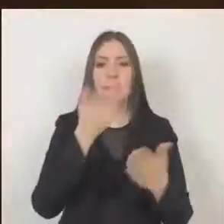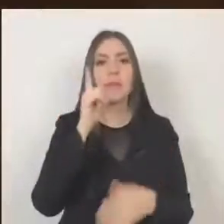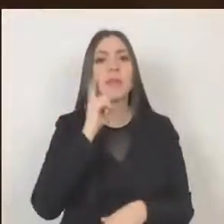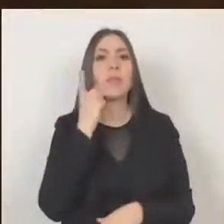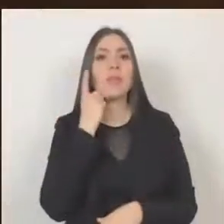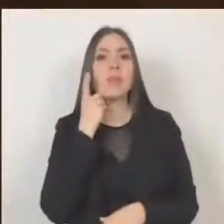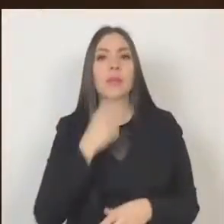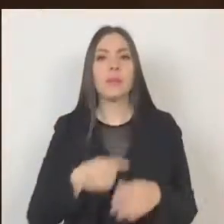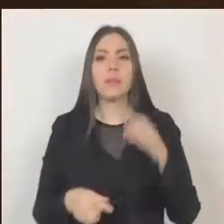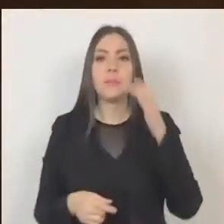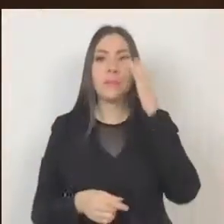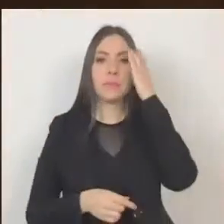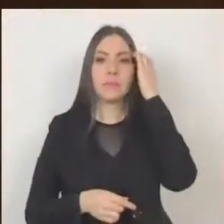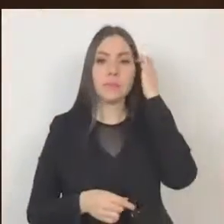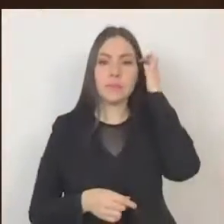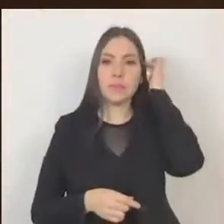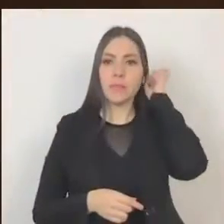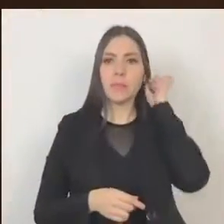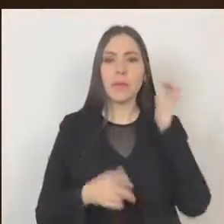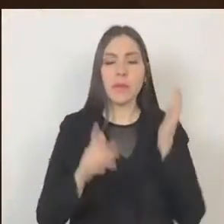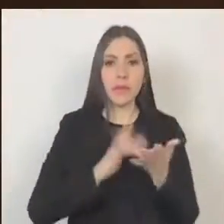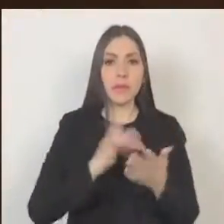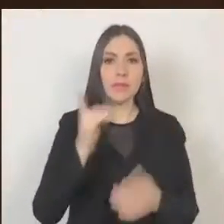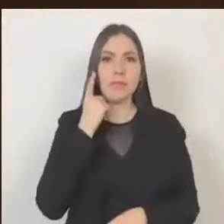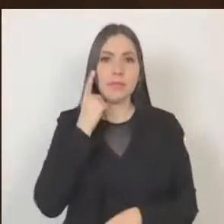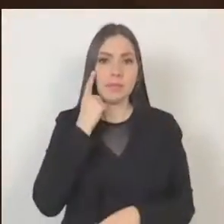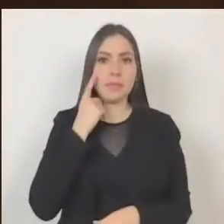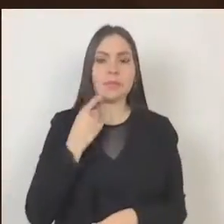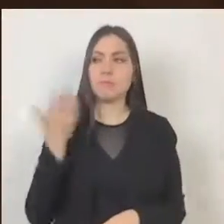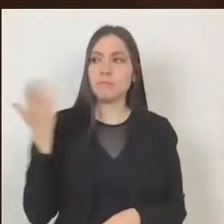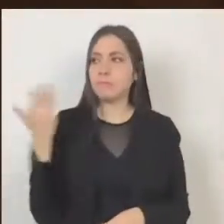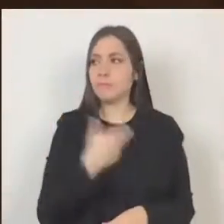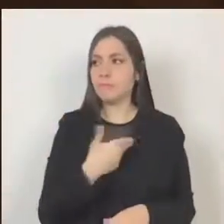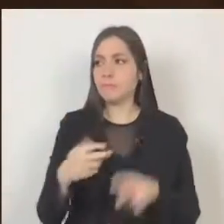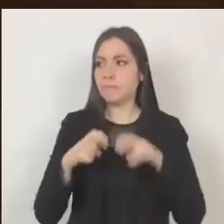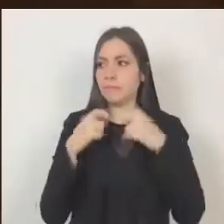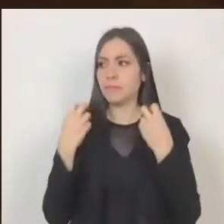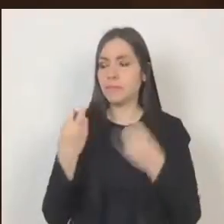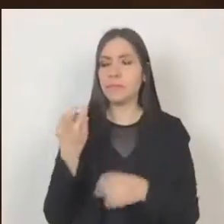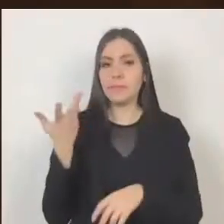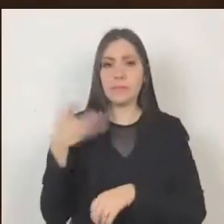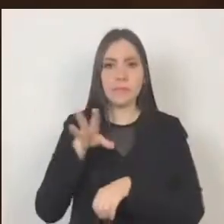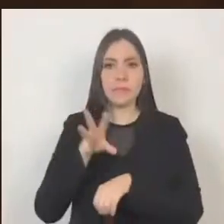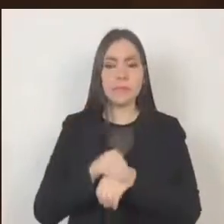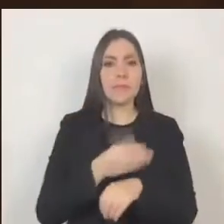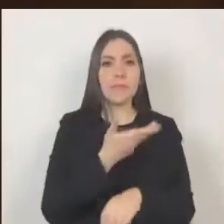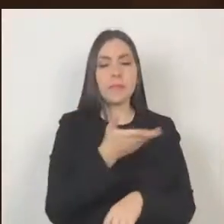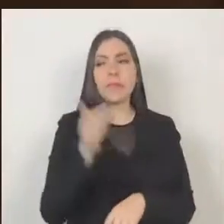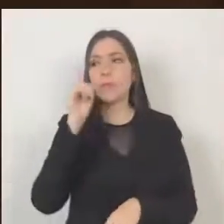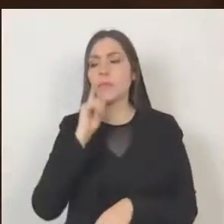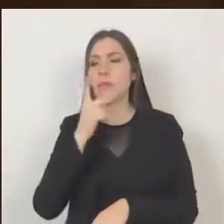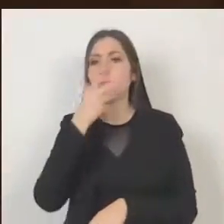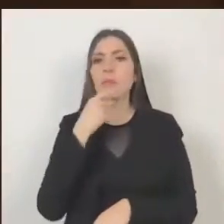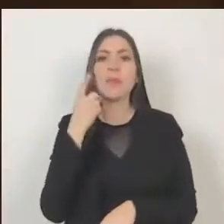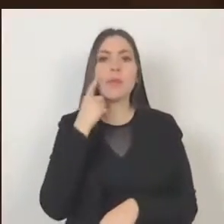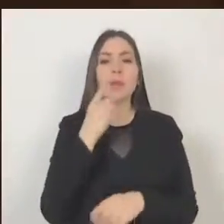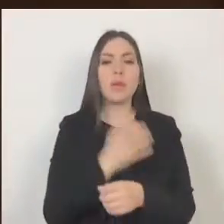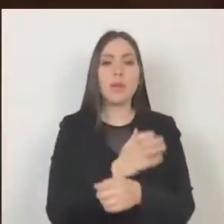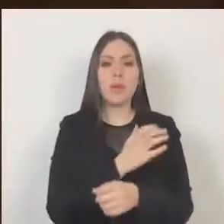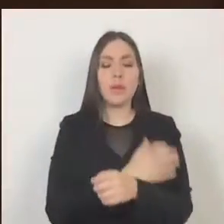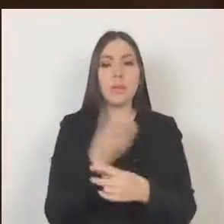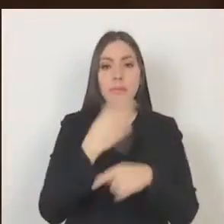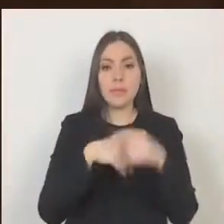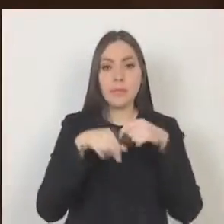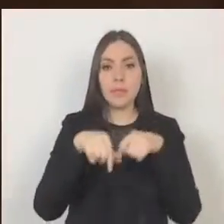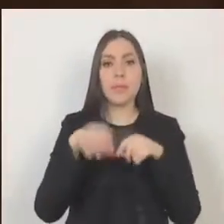Diputada, con el permiso de la Presidencia, diputadas y diputados que nos acompañan de manera presencial o virtual,